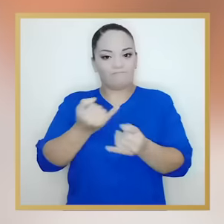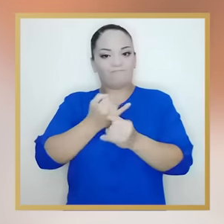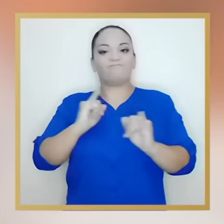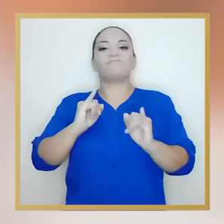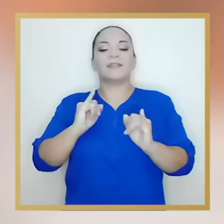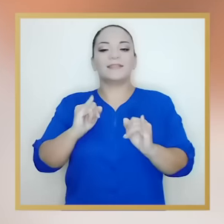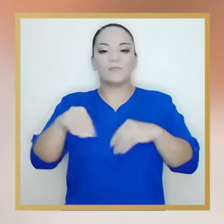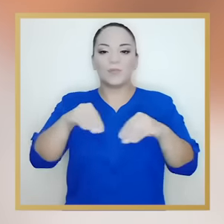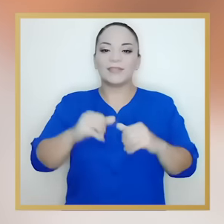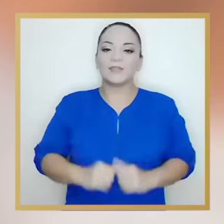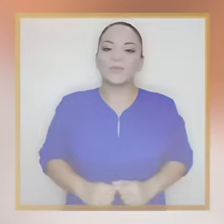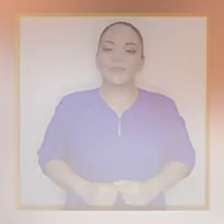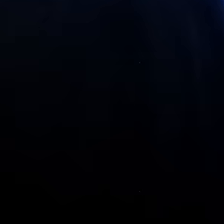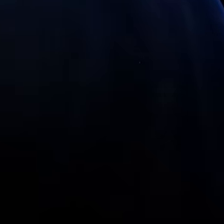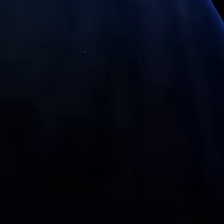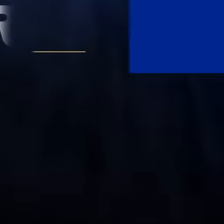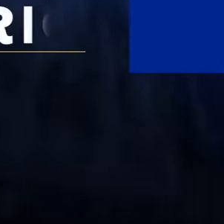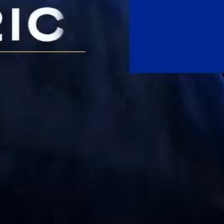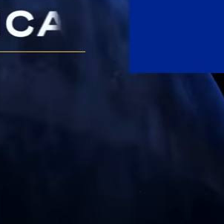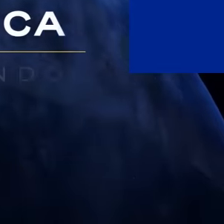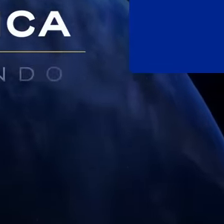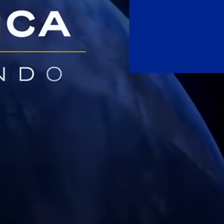disponibilidad de movimiento, de movilización.